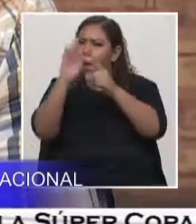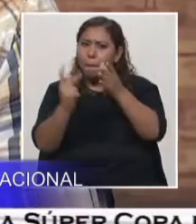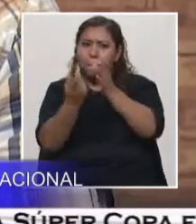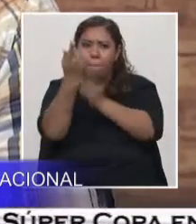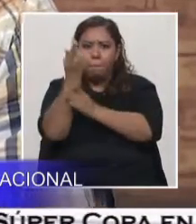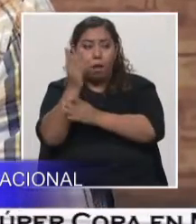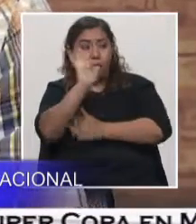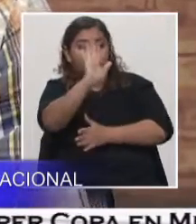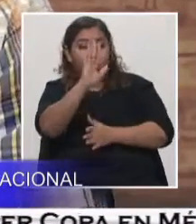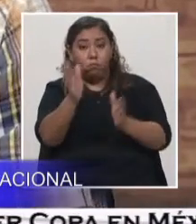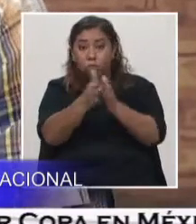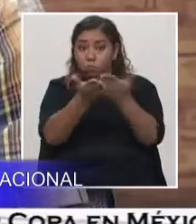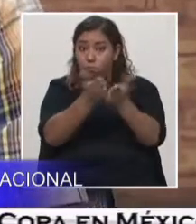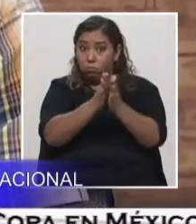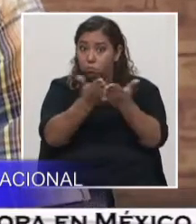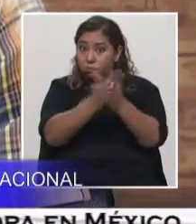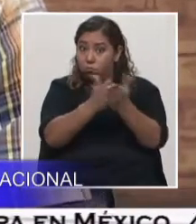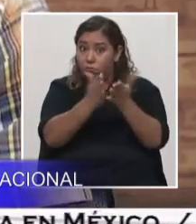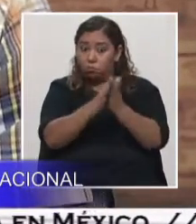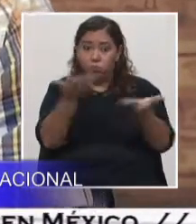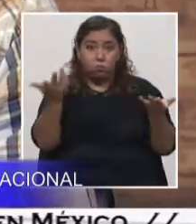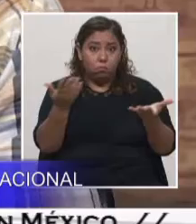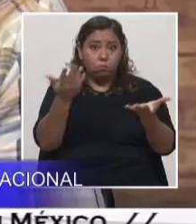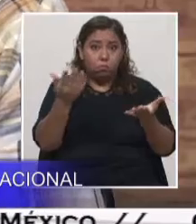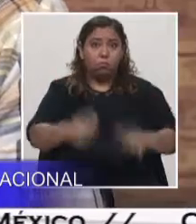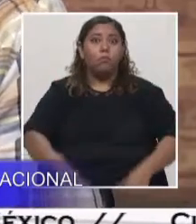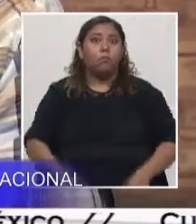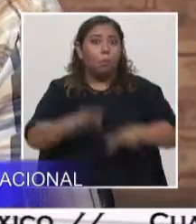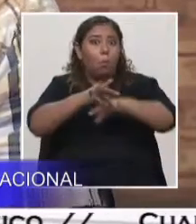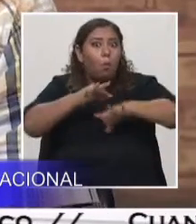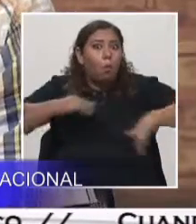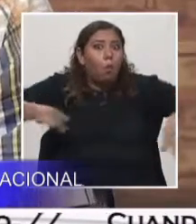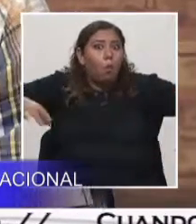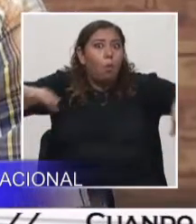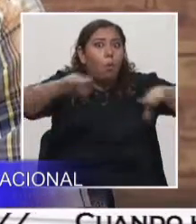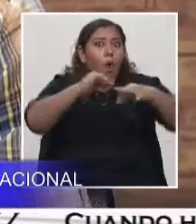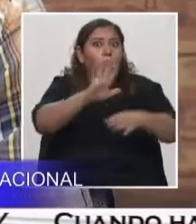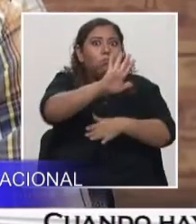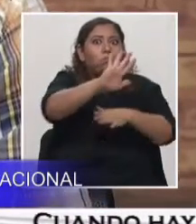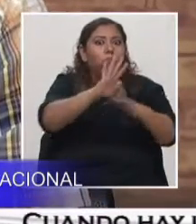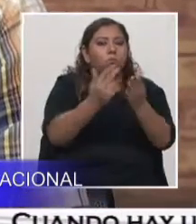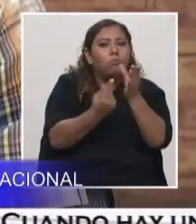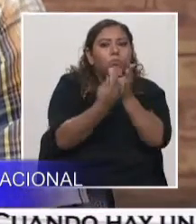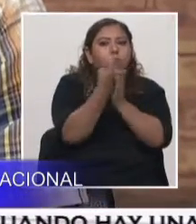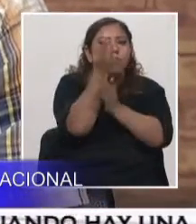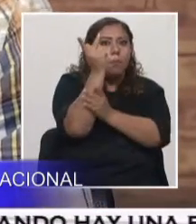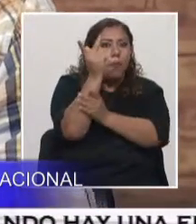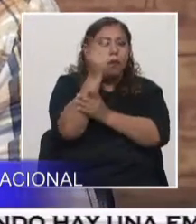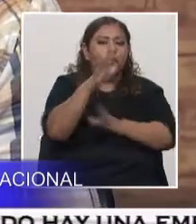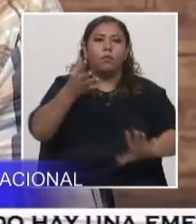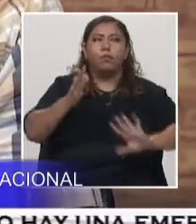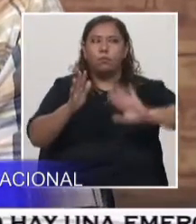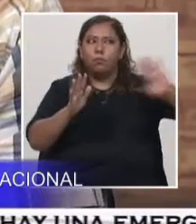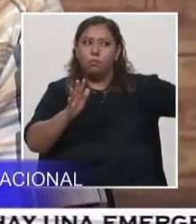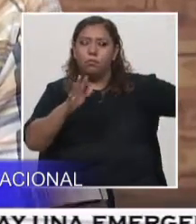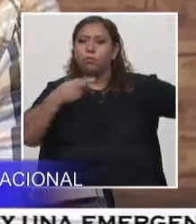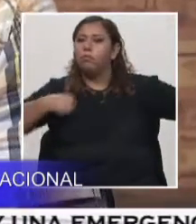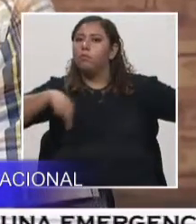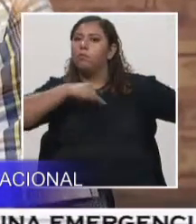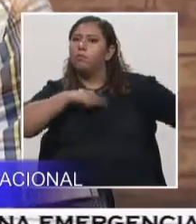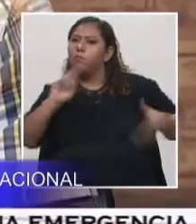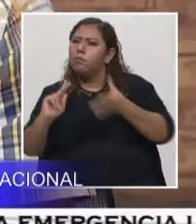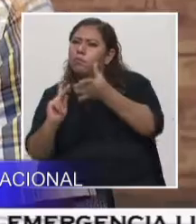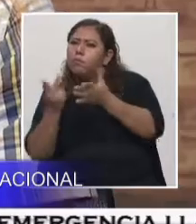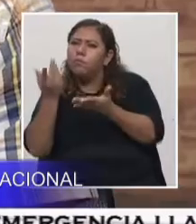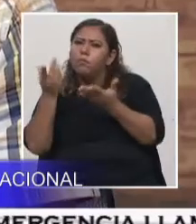una gran importancia en el tema del café. También tenemos que saber estudiar la geología del café. es importante porque nosotros de